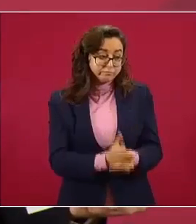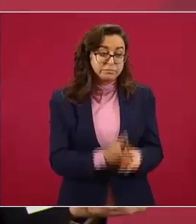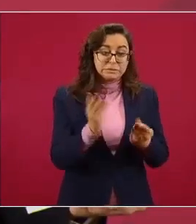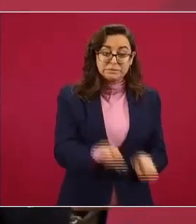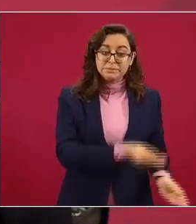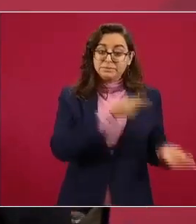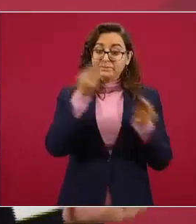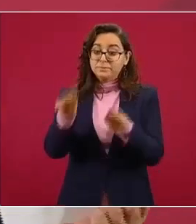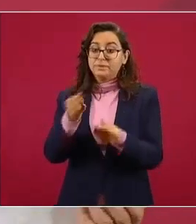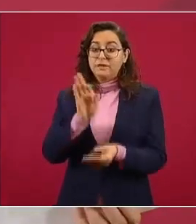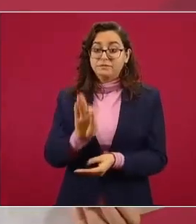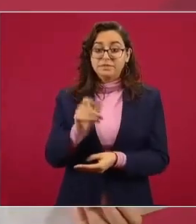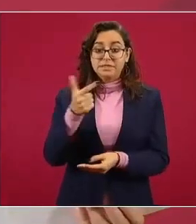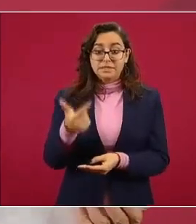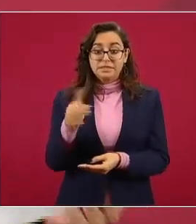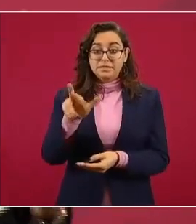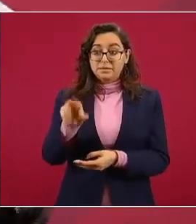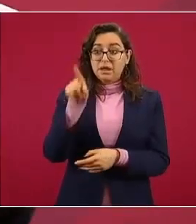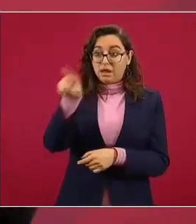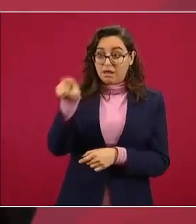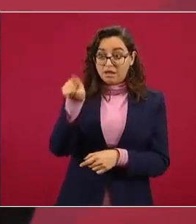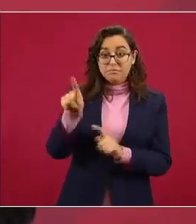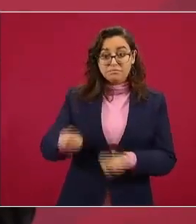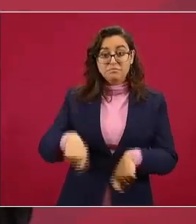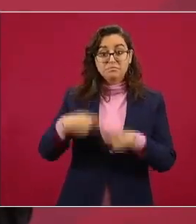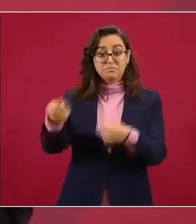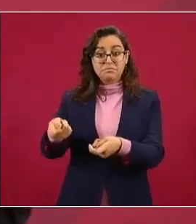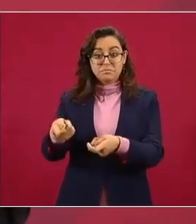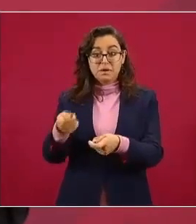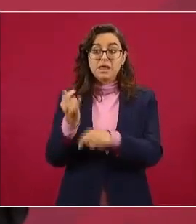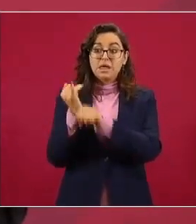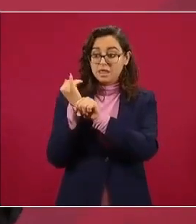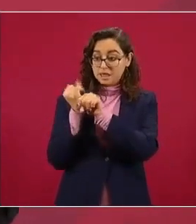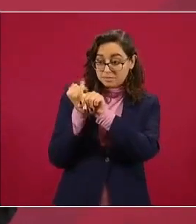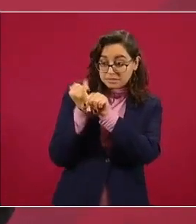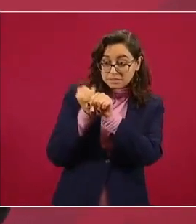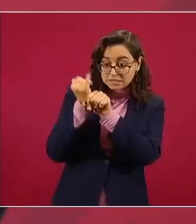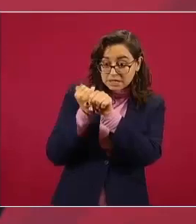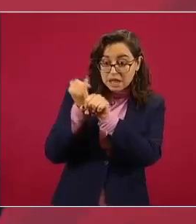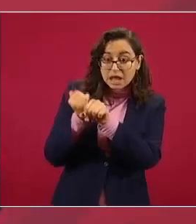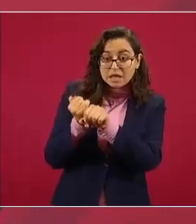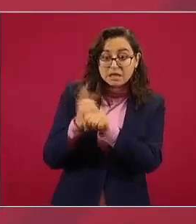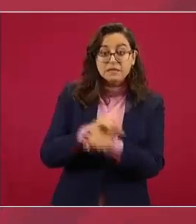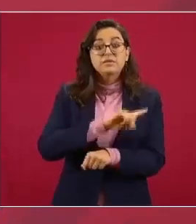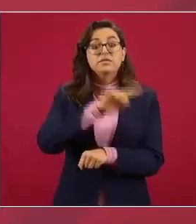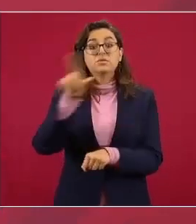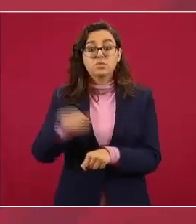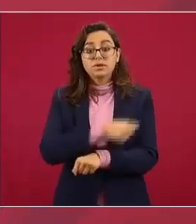República para la investigación correspondiente y después va a llegar el general sin fuegos